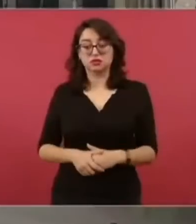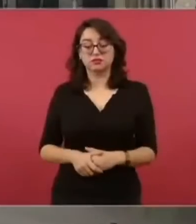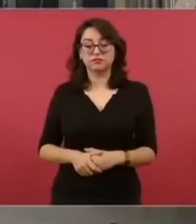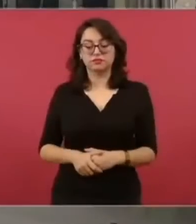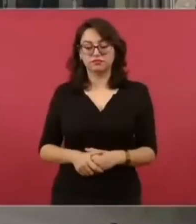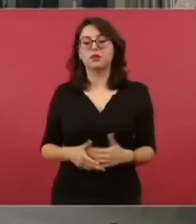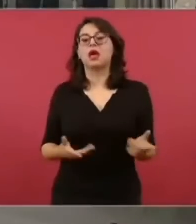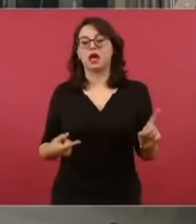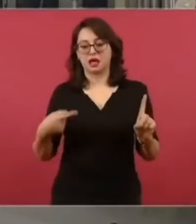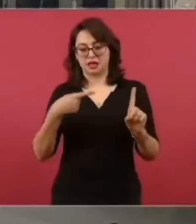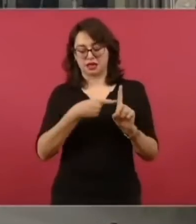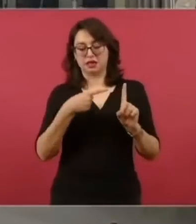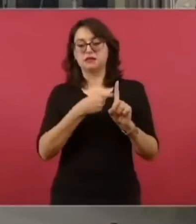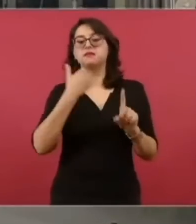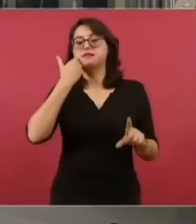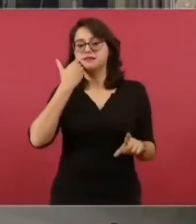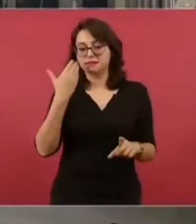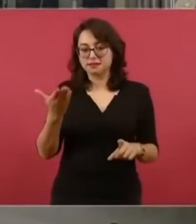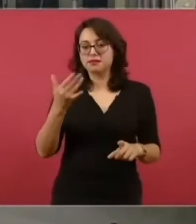jefa de gobierno